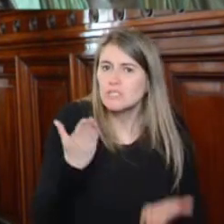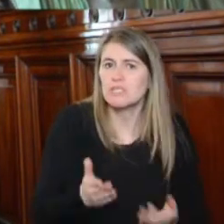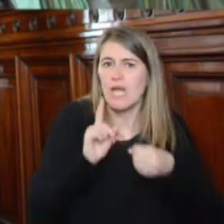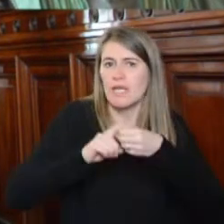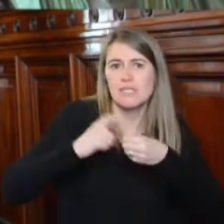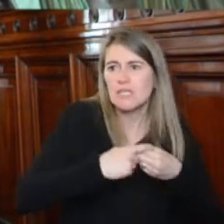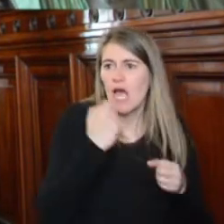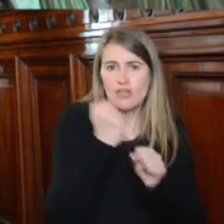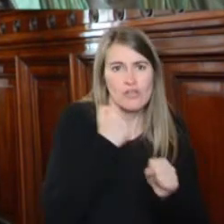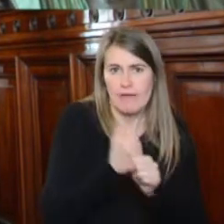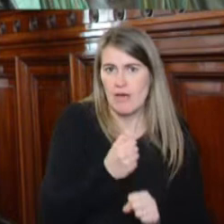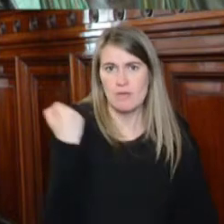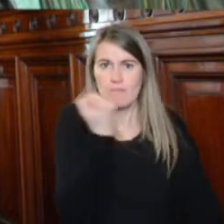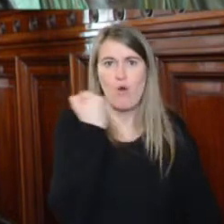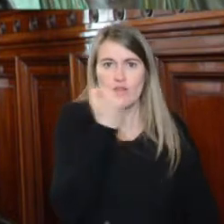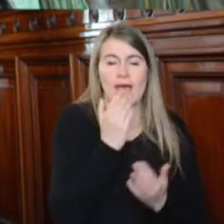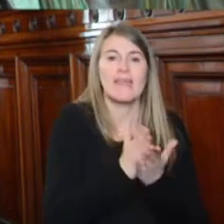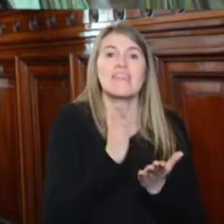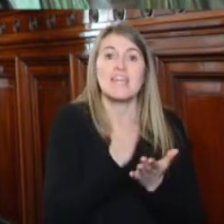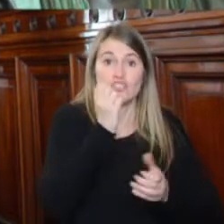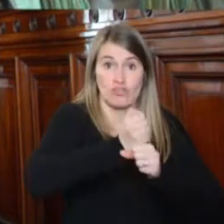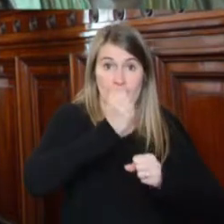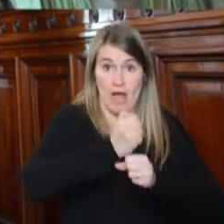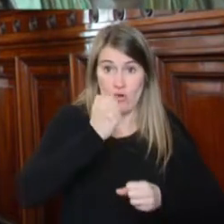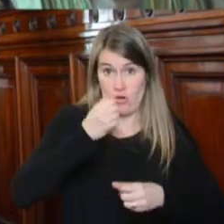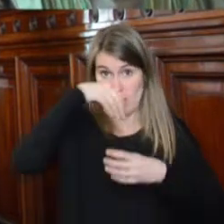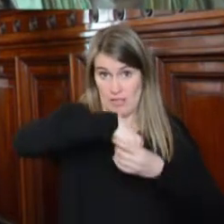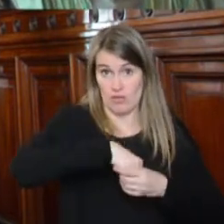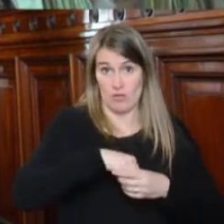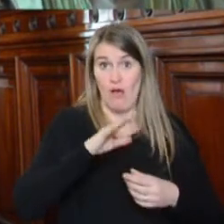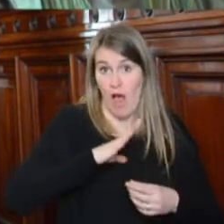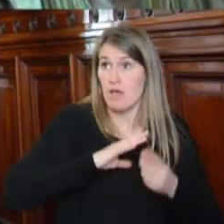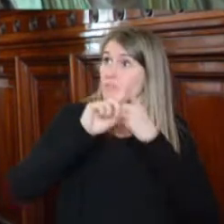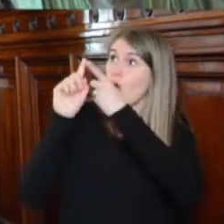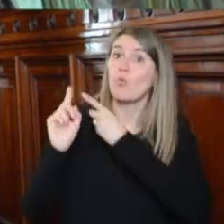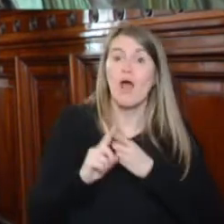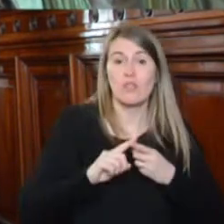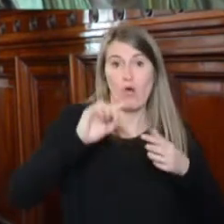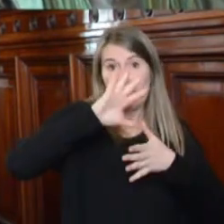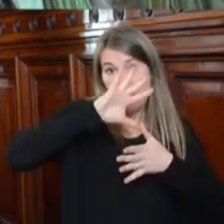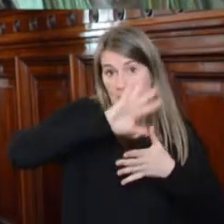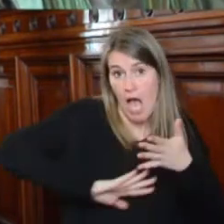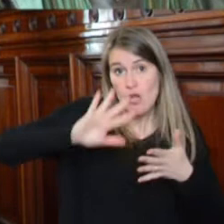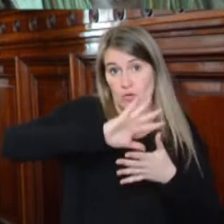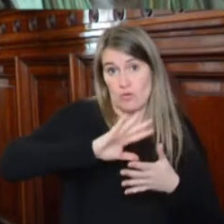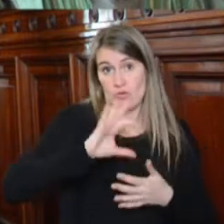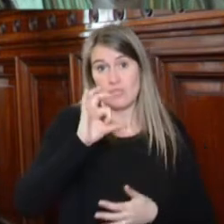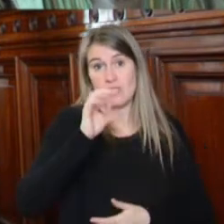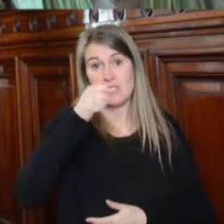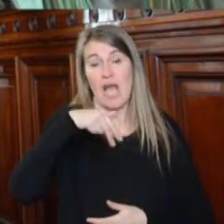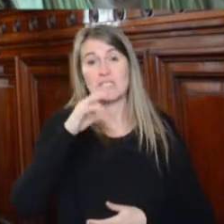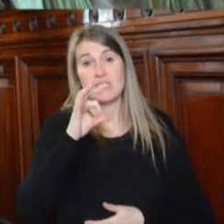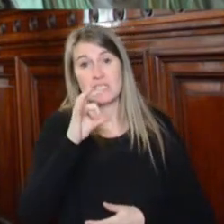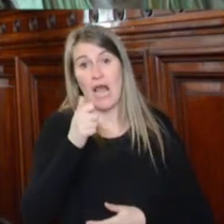imprescindibles para efectivizar los derechos de los trabajadores consagrados en la Convención Americana y en el Protocolo de San Salvador. El agravio